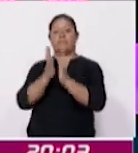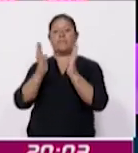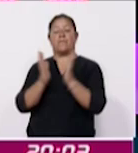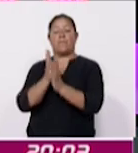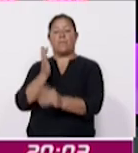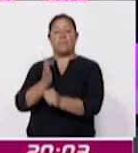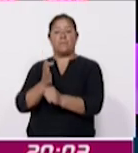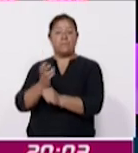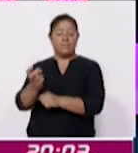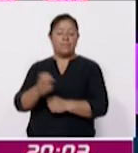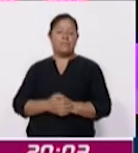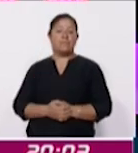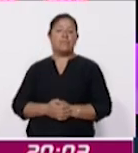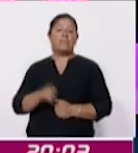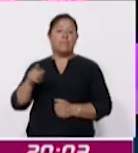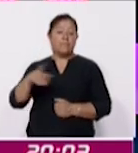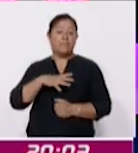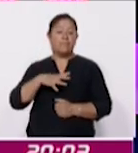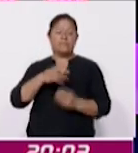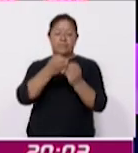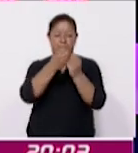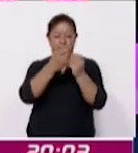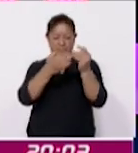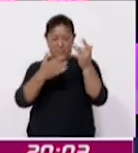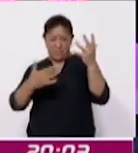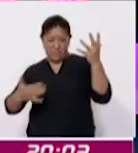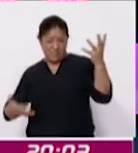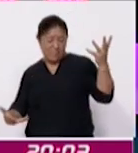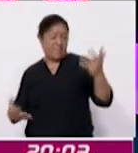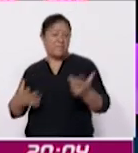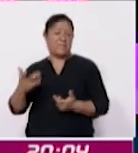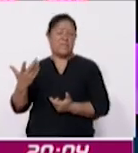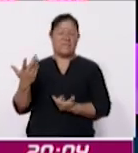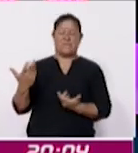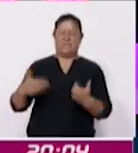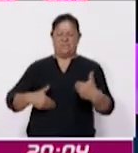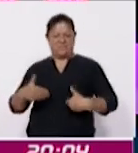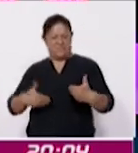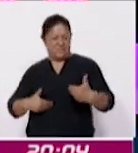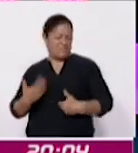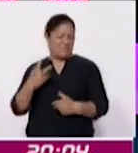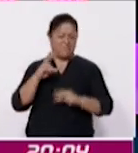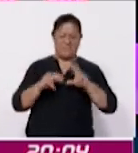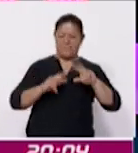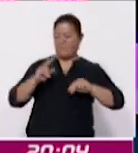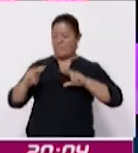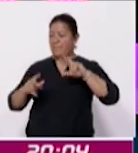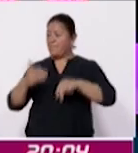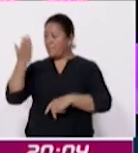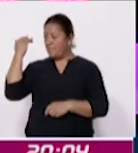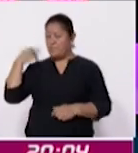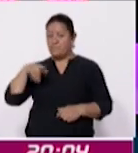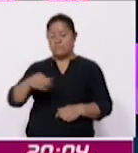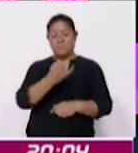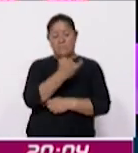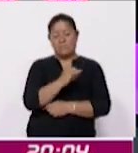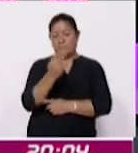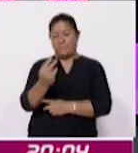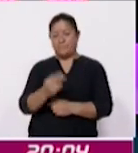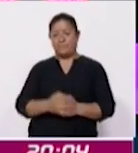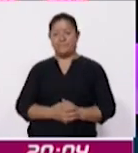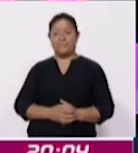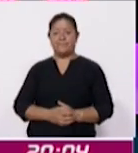y de ahí se desemboca todo un proceso, hay inconformidad en el resultado de la pasada jornada electoral del 2 de junio,